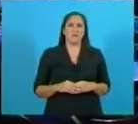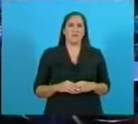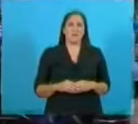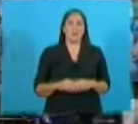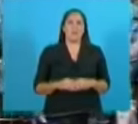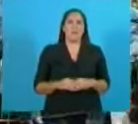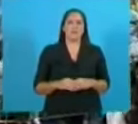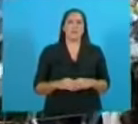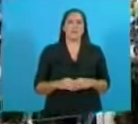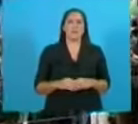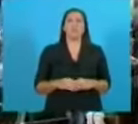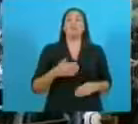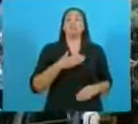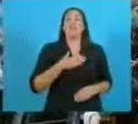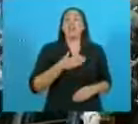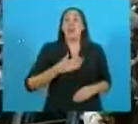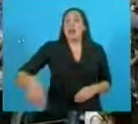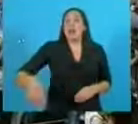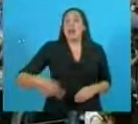Mis queridos amigos.